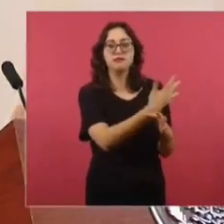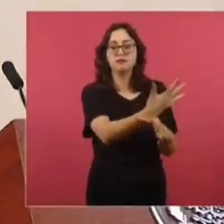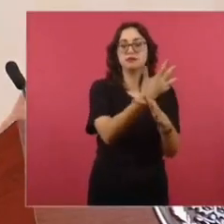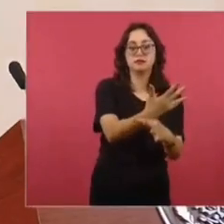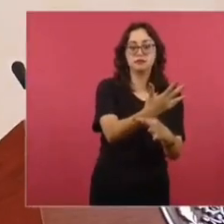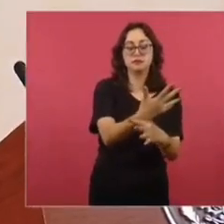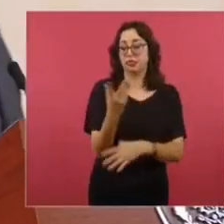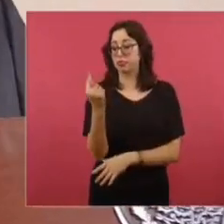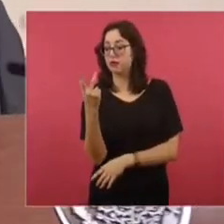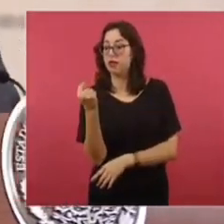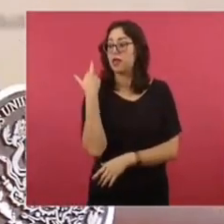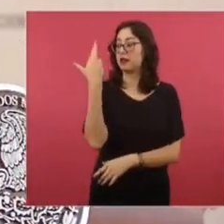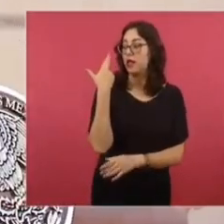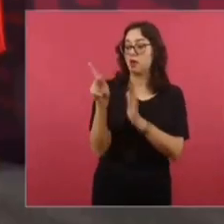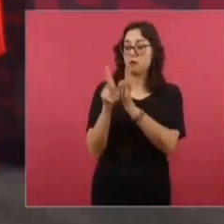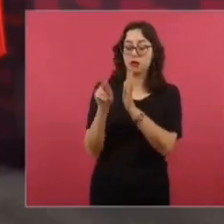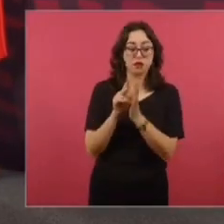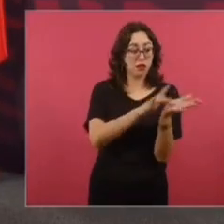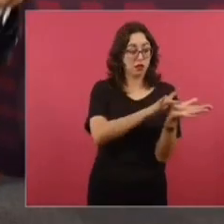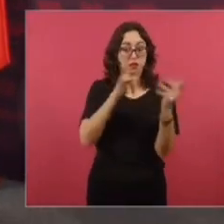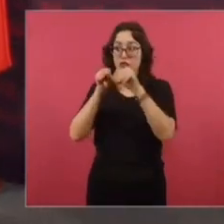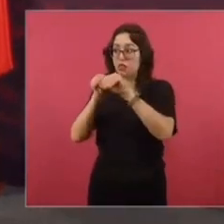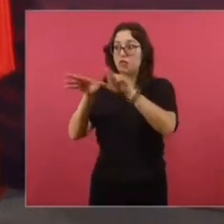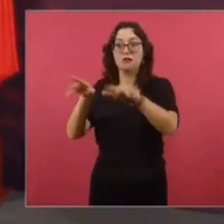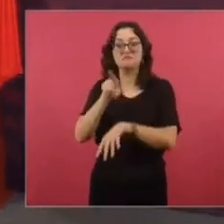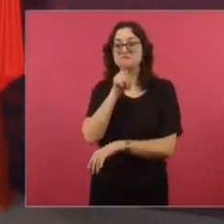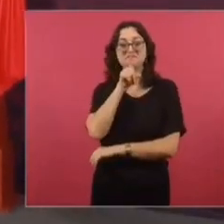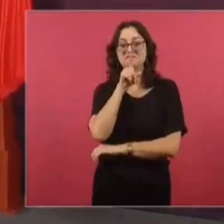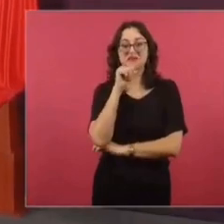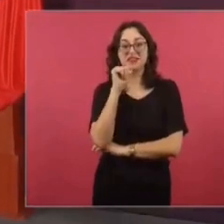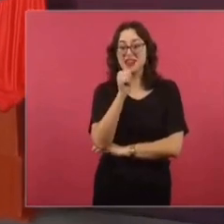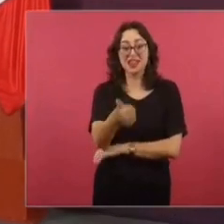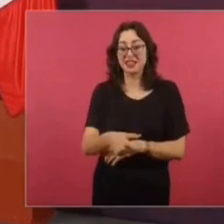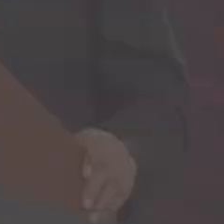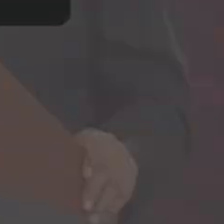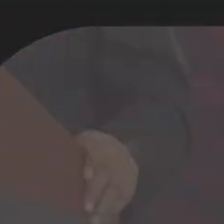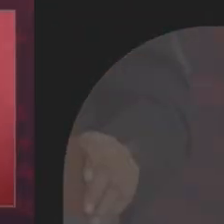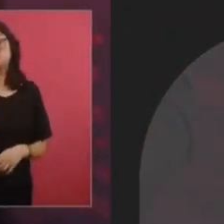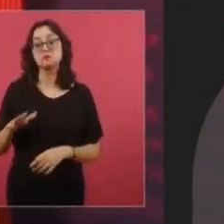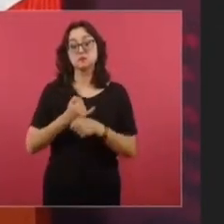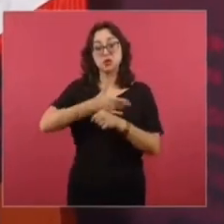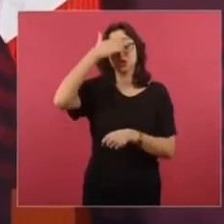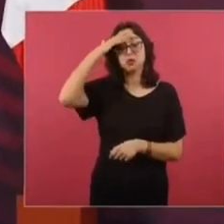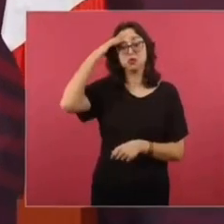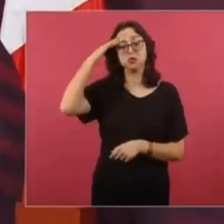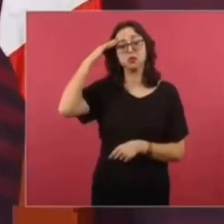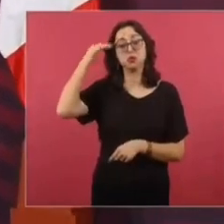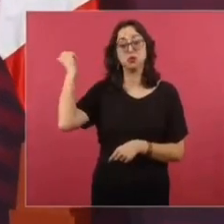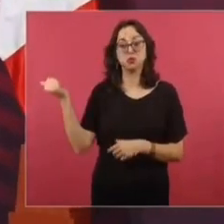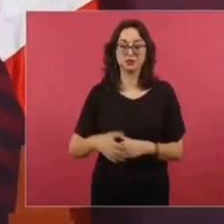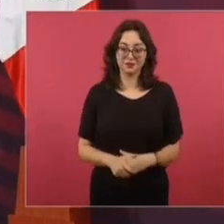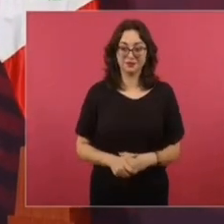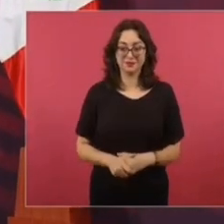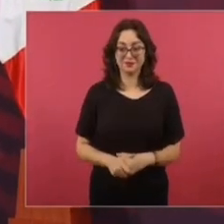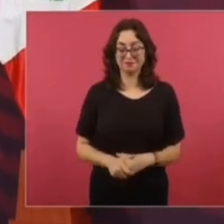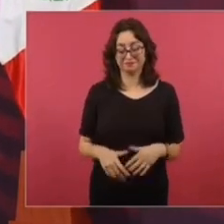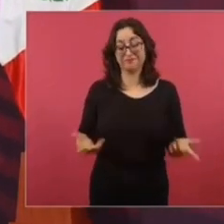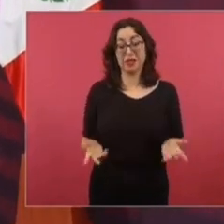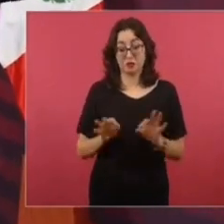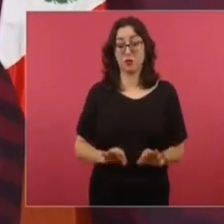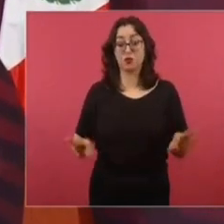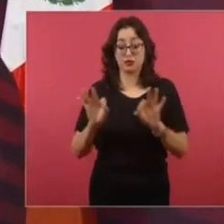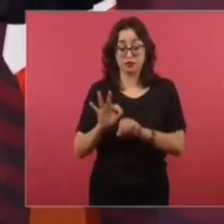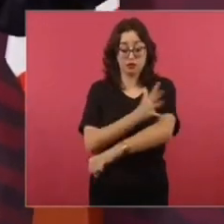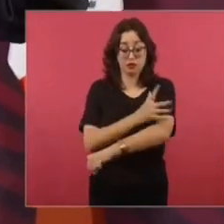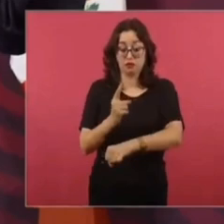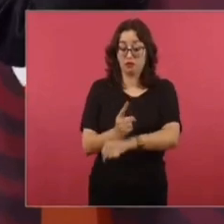cosas que la radio, la televisión, los periódicos no difunden porque no les conviene. Entonces, si se pone aquí, se entera